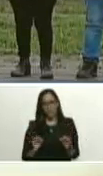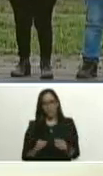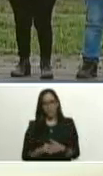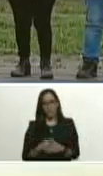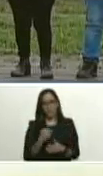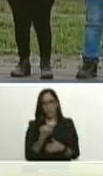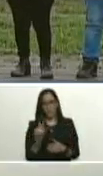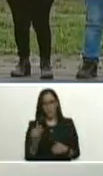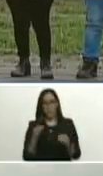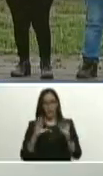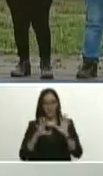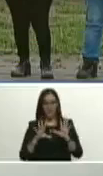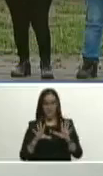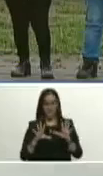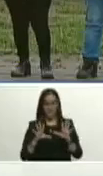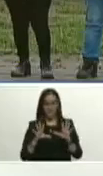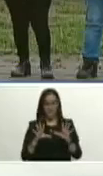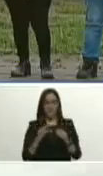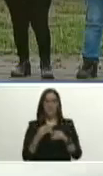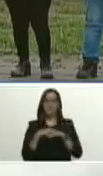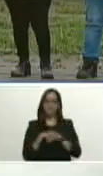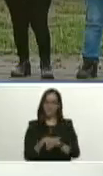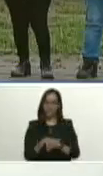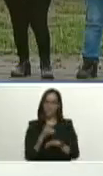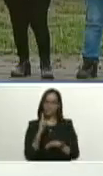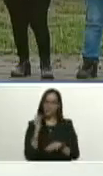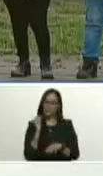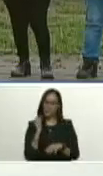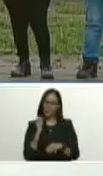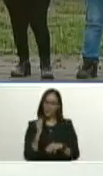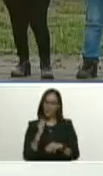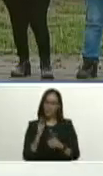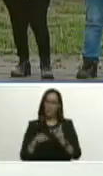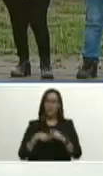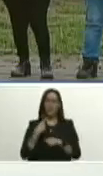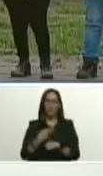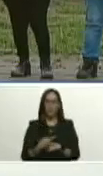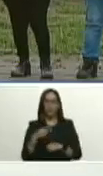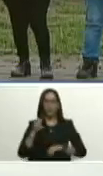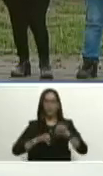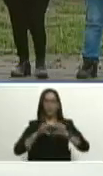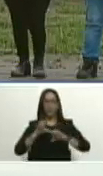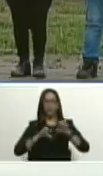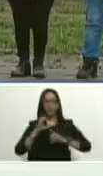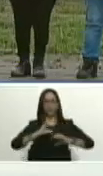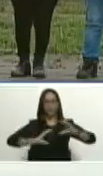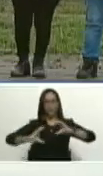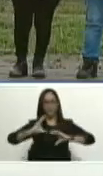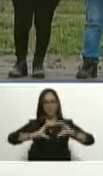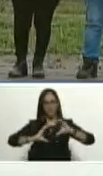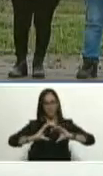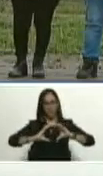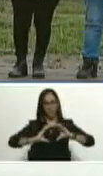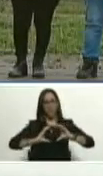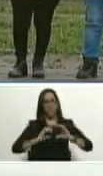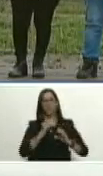número 10 que incorporamos hace un mes luego de una evaluación científica y de una consulta nacional